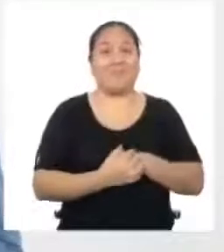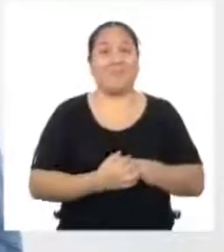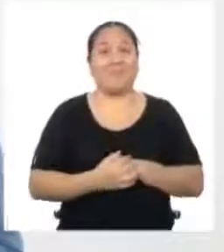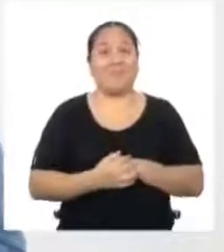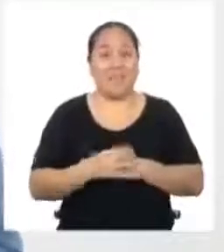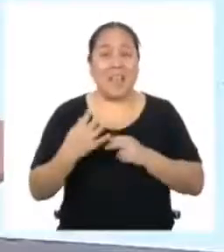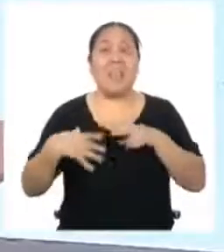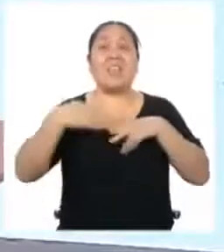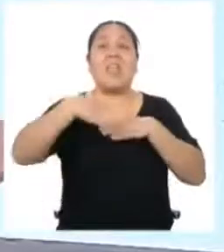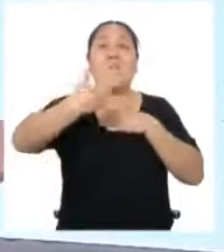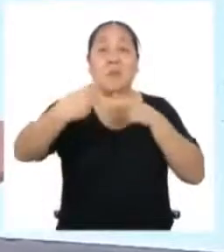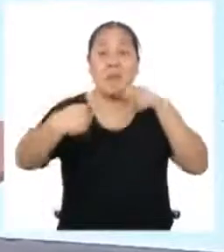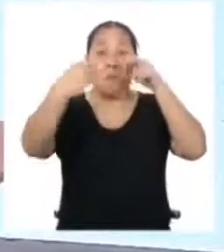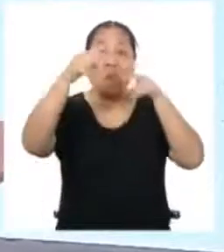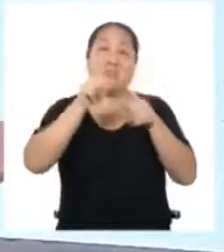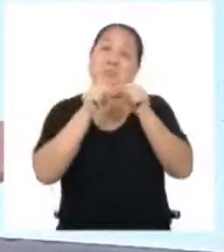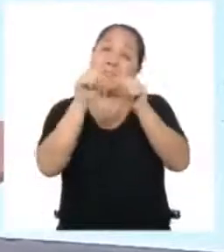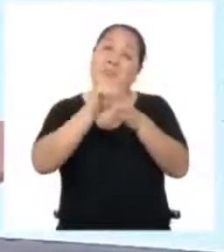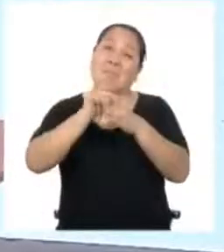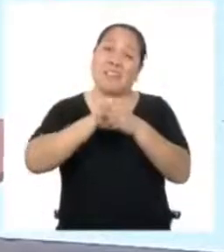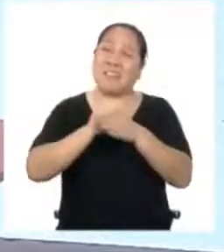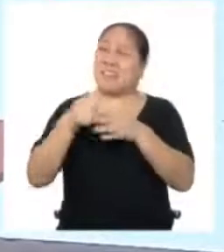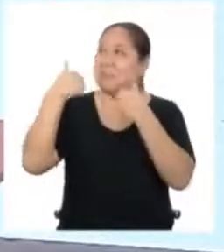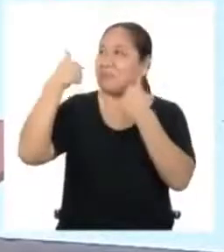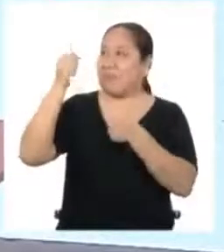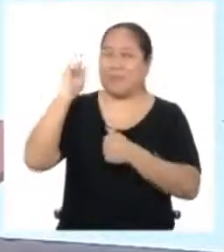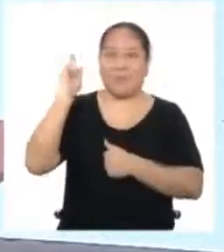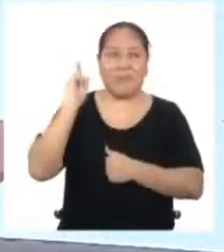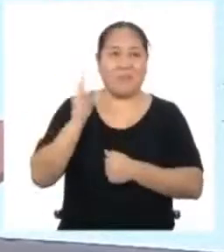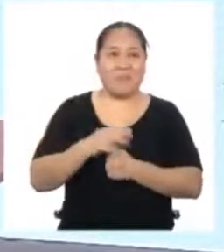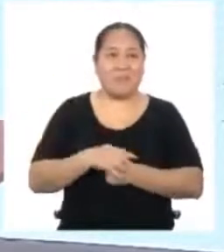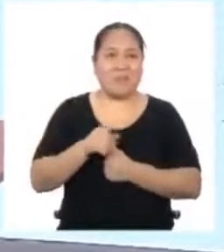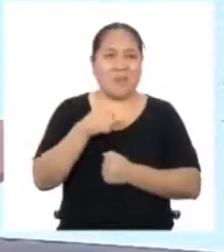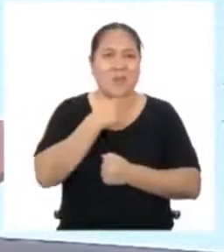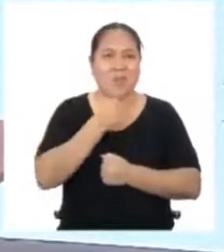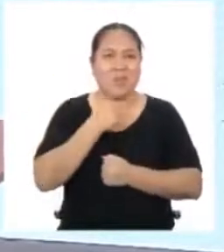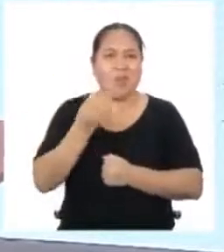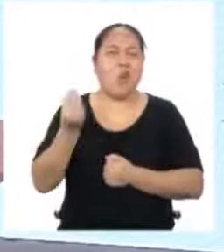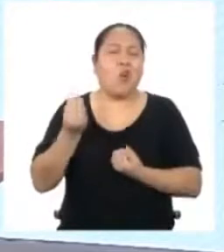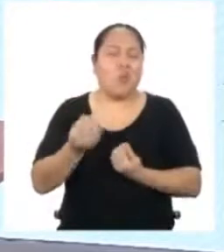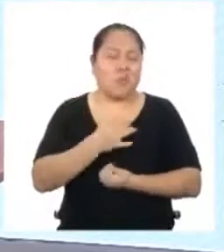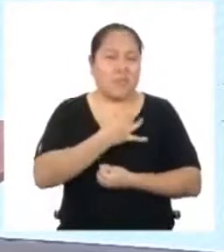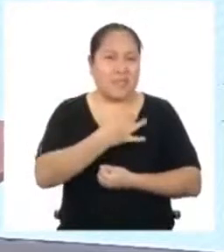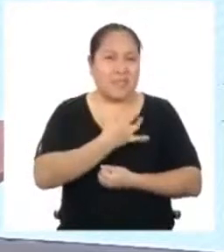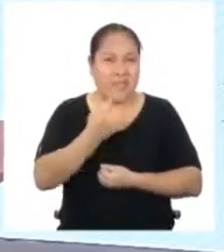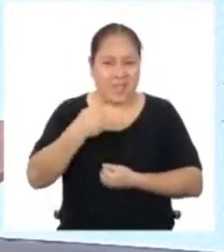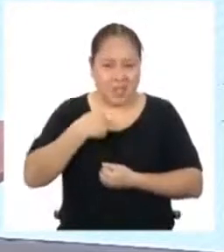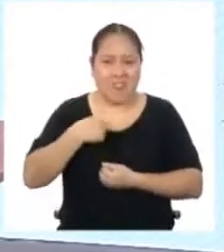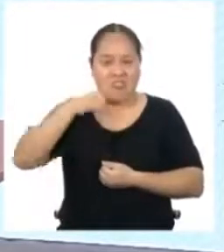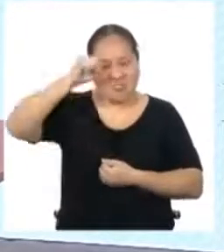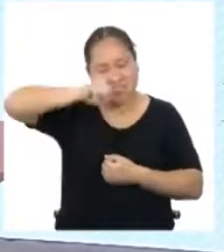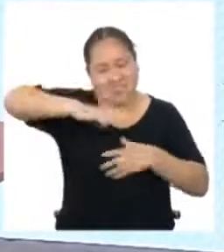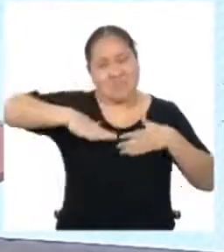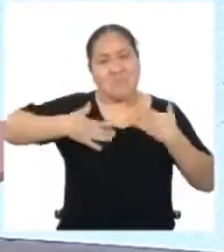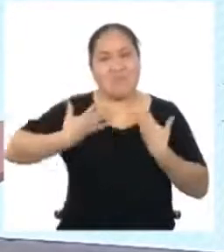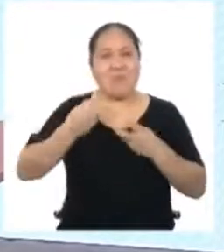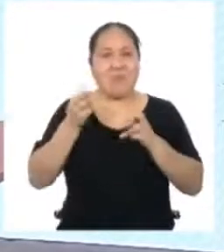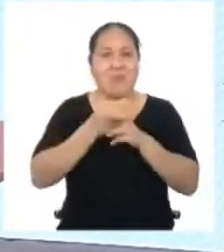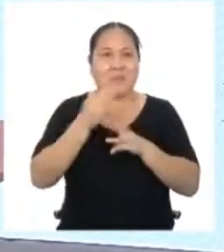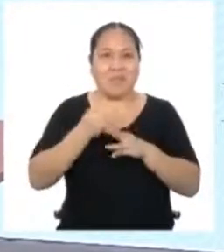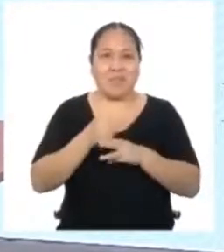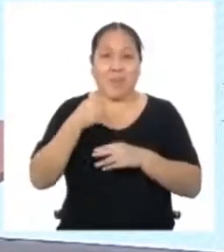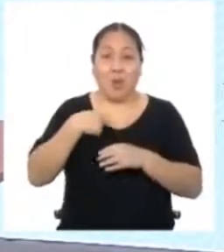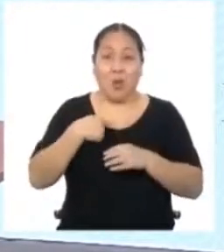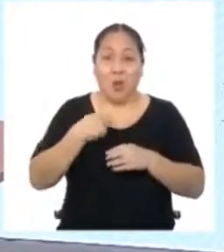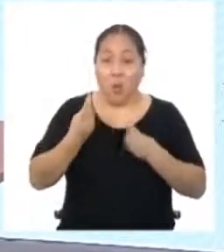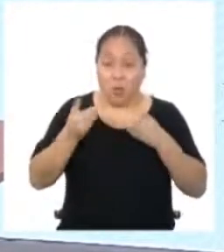practiquen Lo máximo la profesora Me encanta cómo me hace sentir que soy una capa en matemática Y que al menos mientras estoy